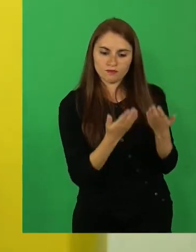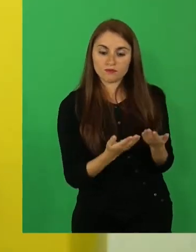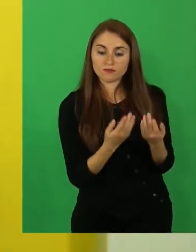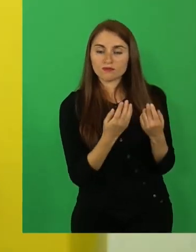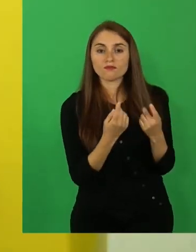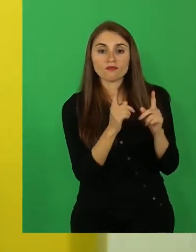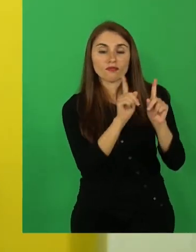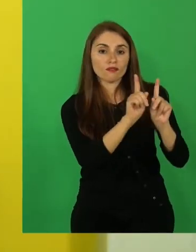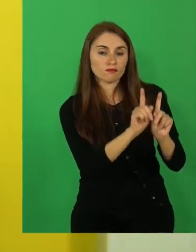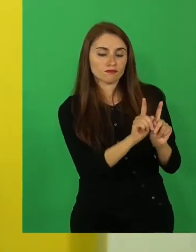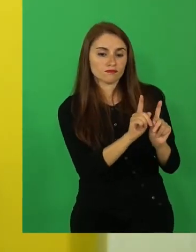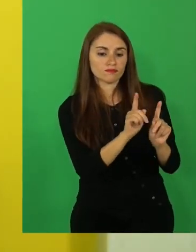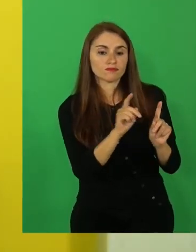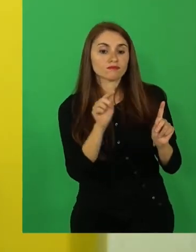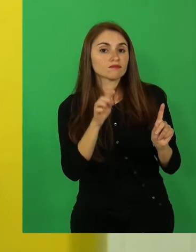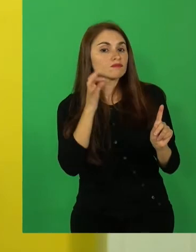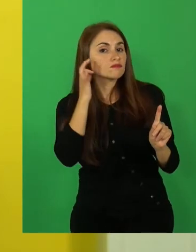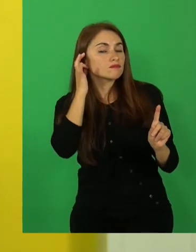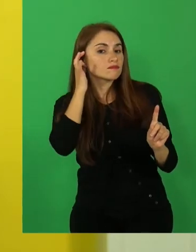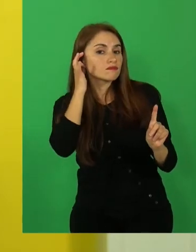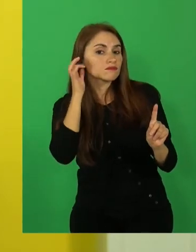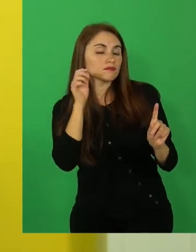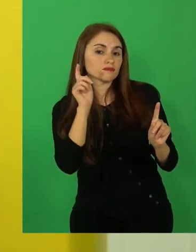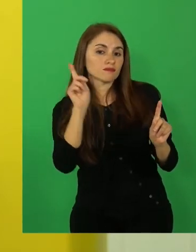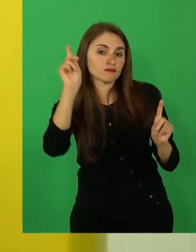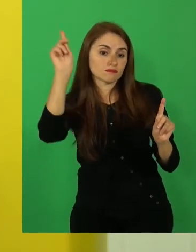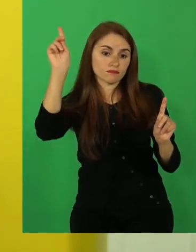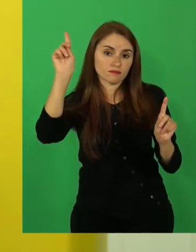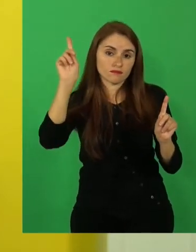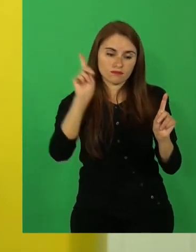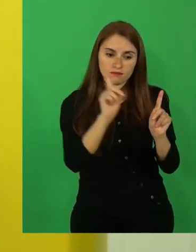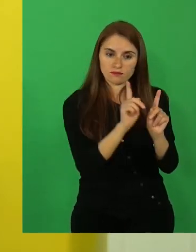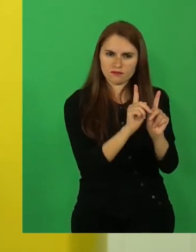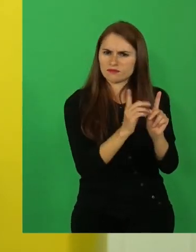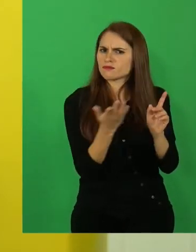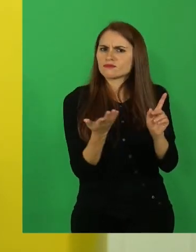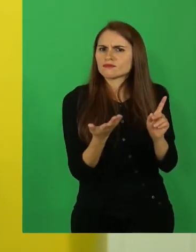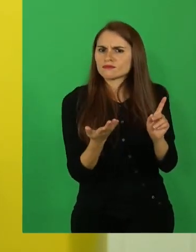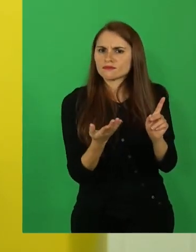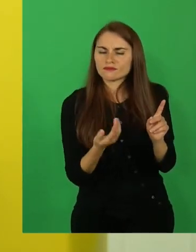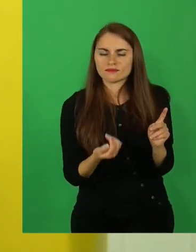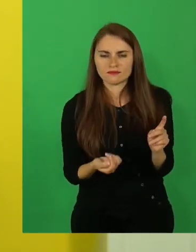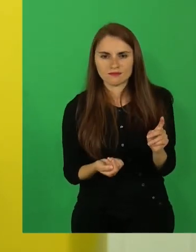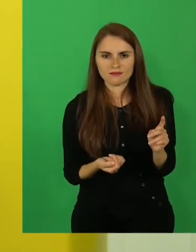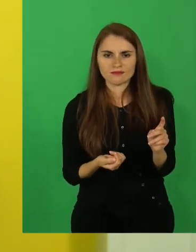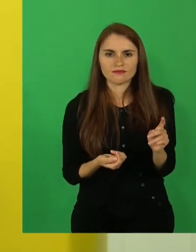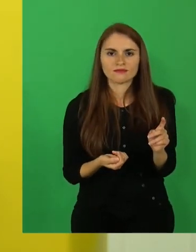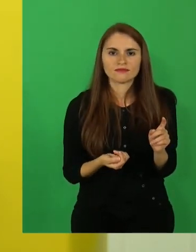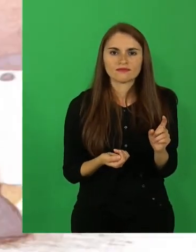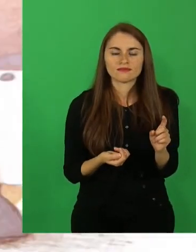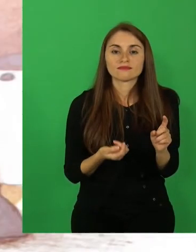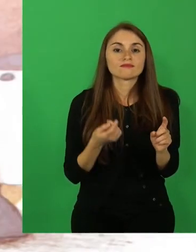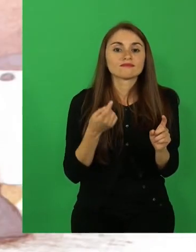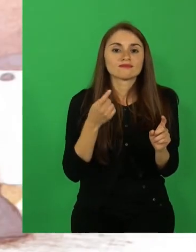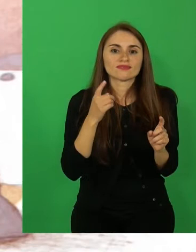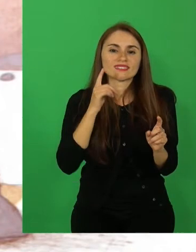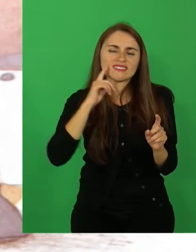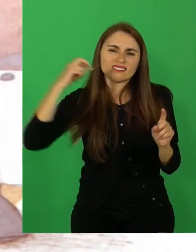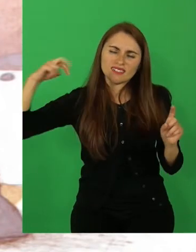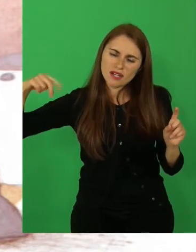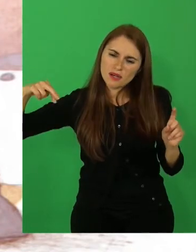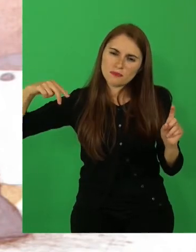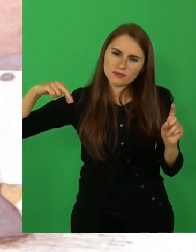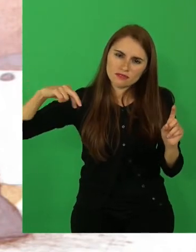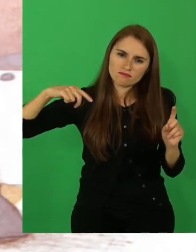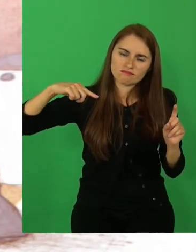Esta, para llegar hasta donde se encontraba el joven, tenía que caminar